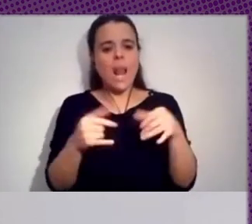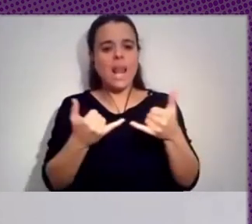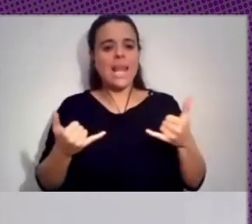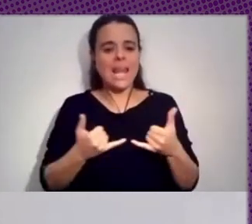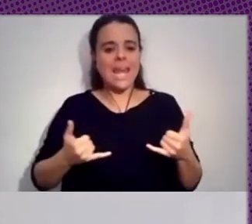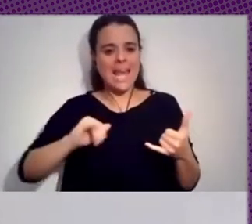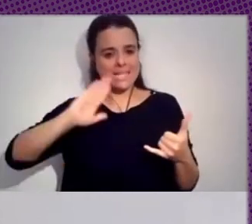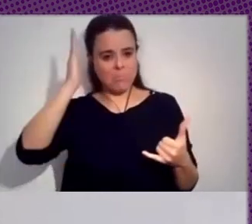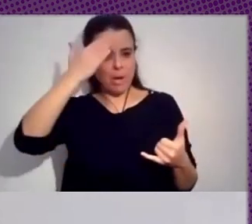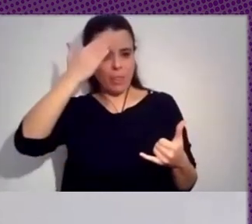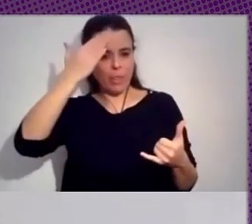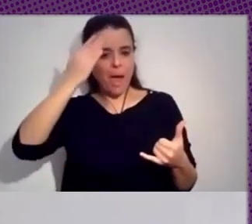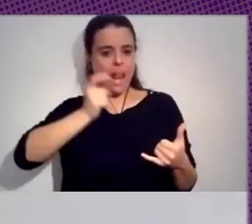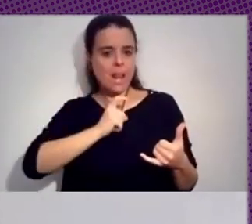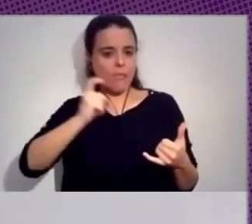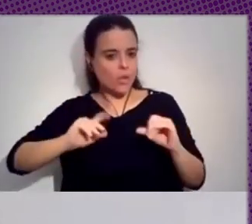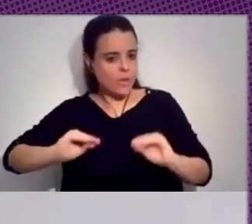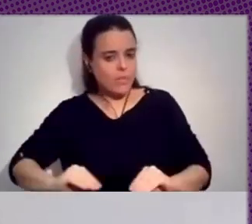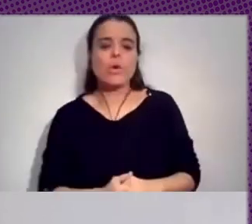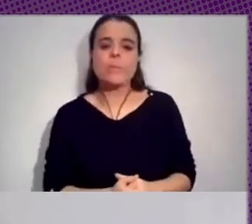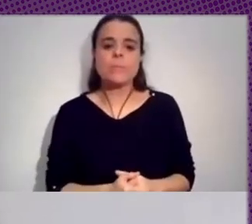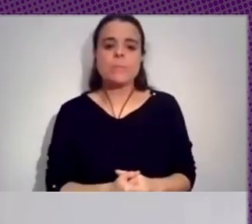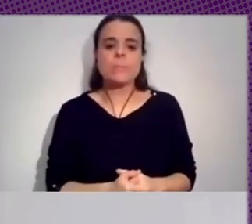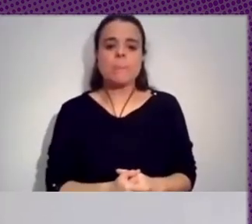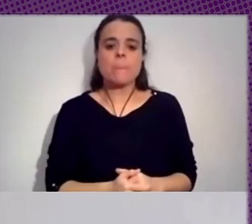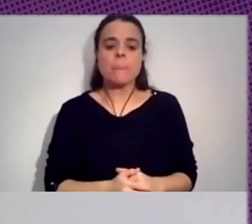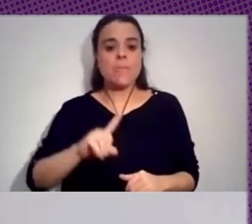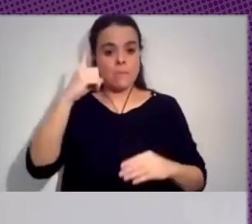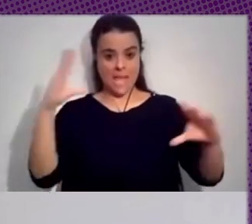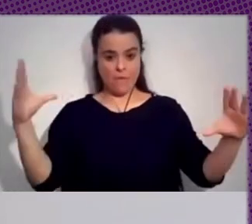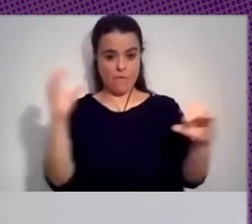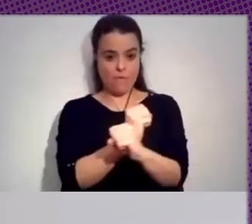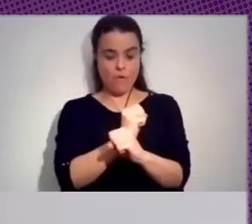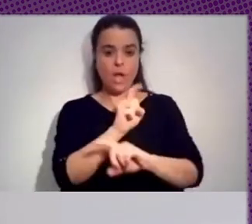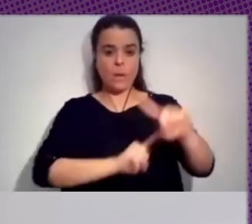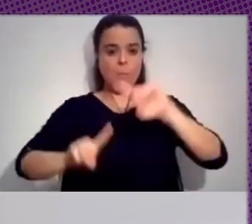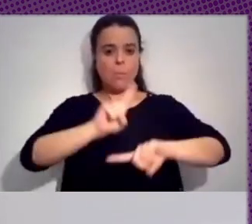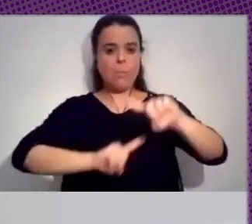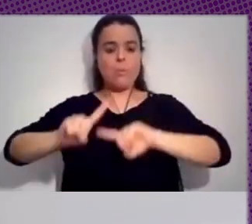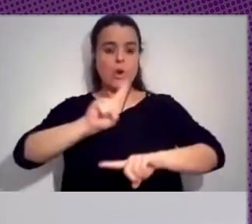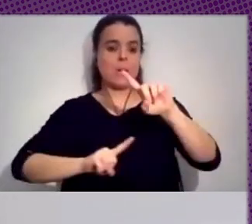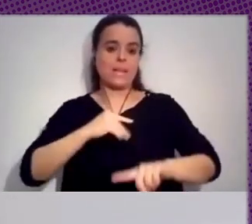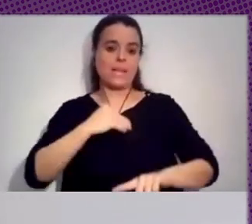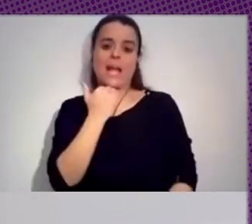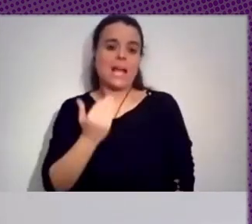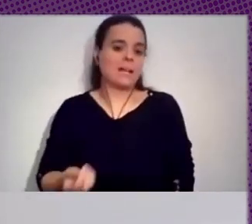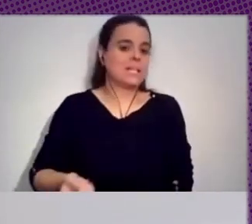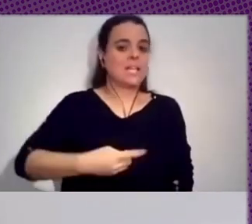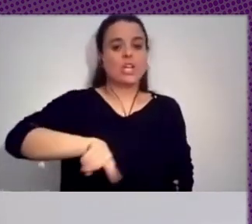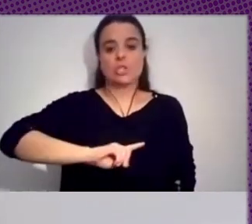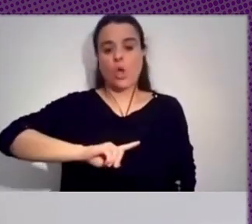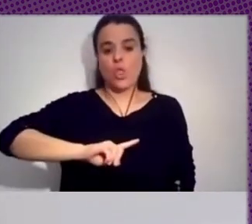de su fundación y, bueno, sobre todo es el enfoque este de la problemática de la cual casi todos hacemos el mismo